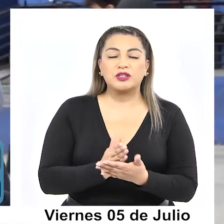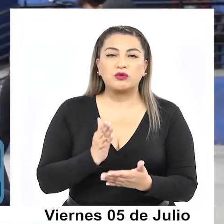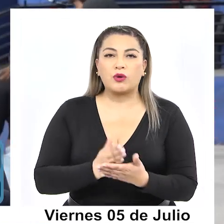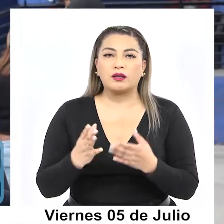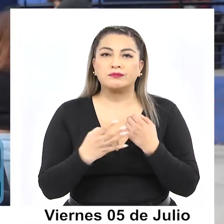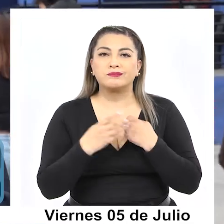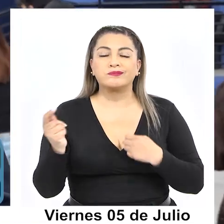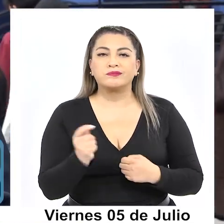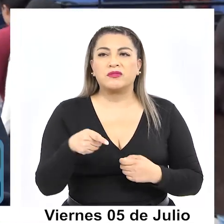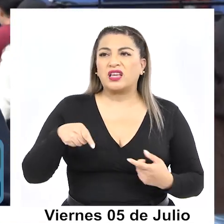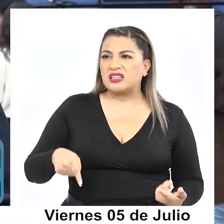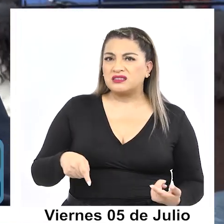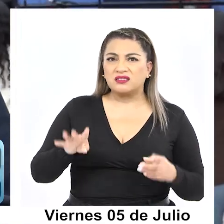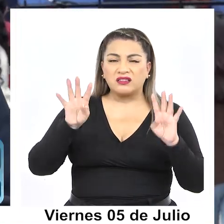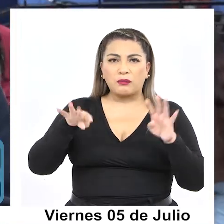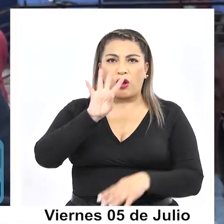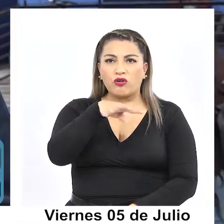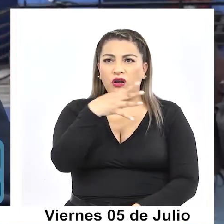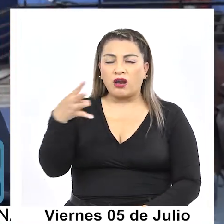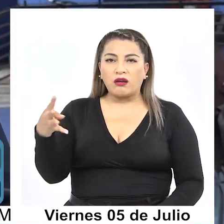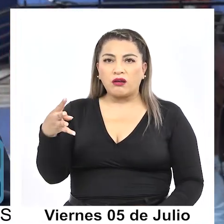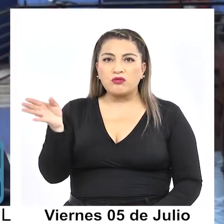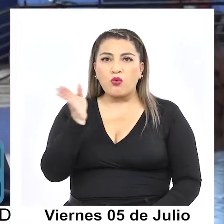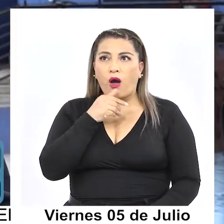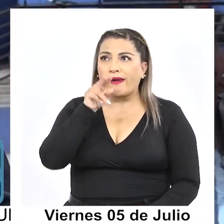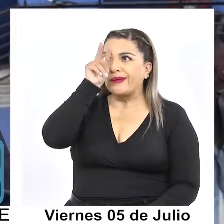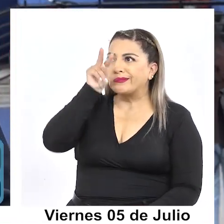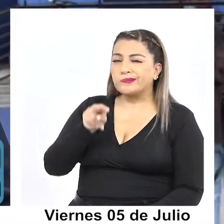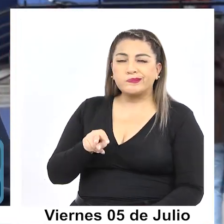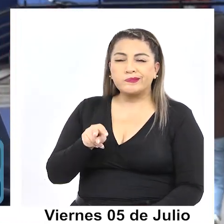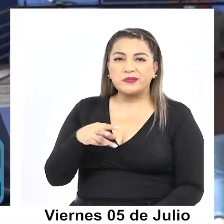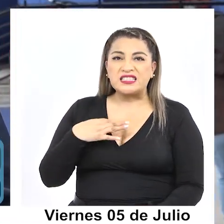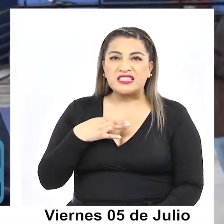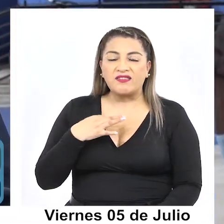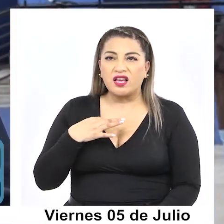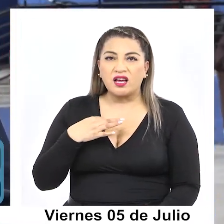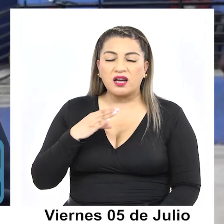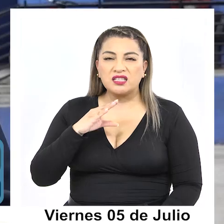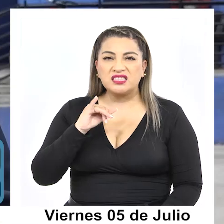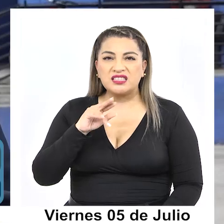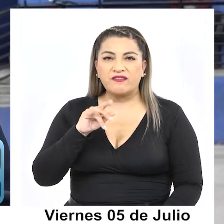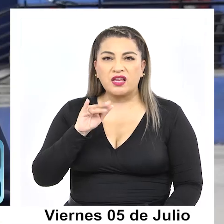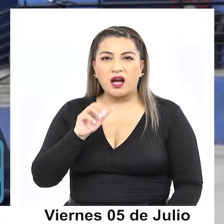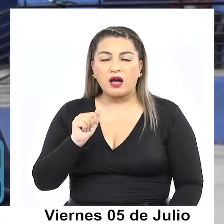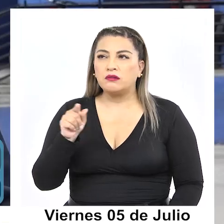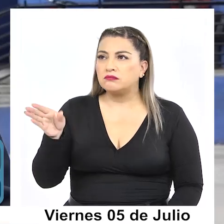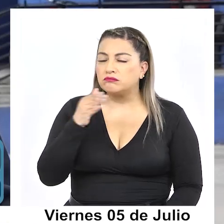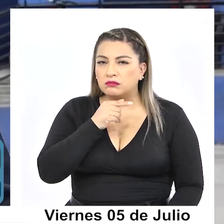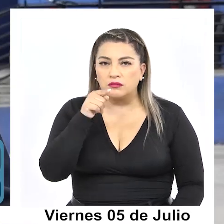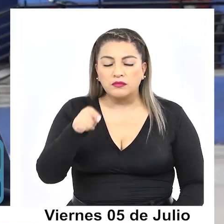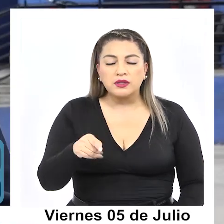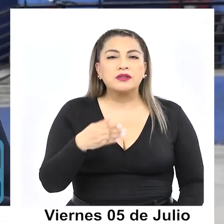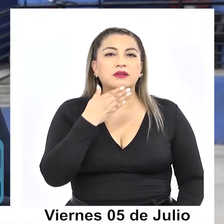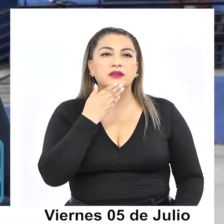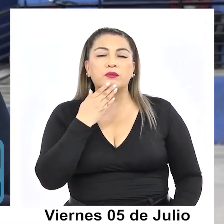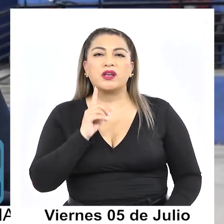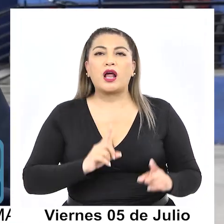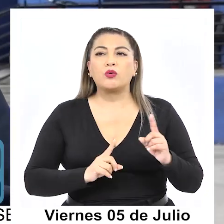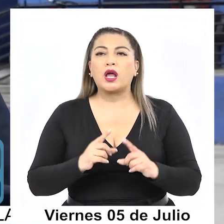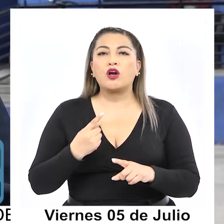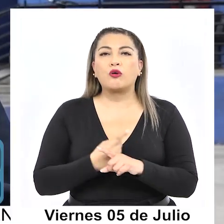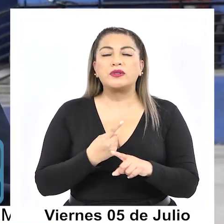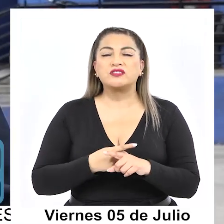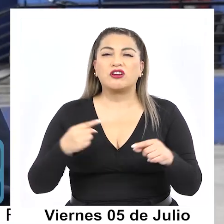asignatura que hoy día no está presente. Y mediante una estrategia de debate